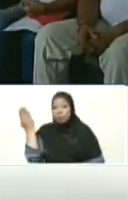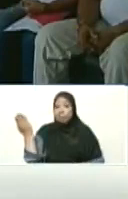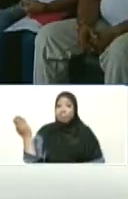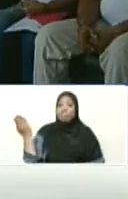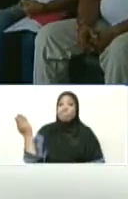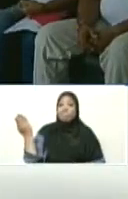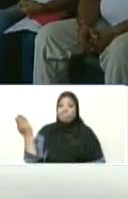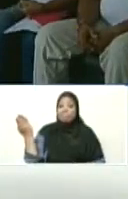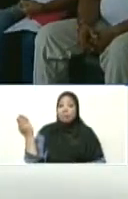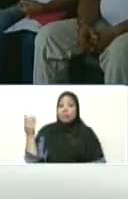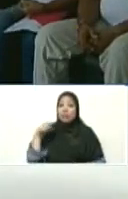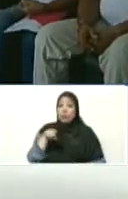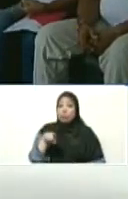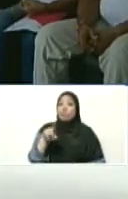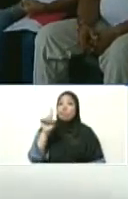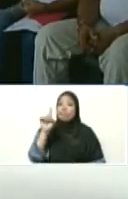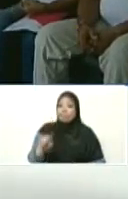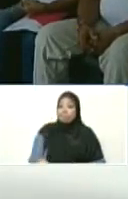sobre todo a ti.